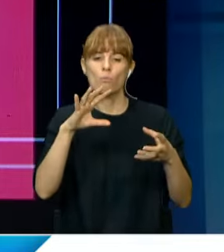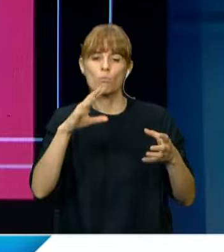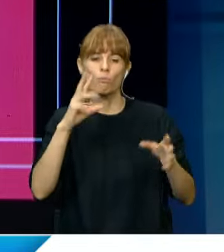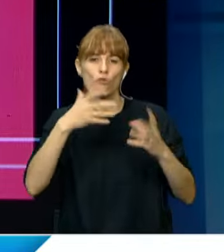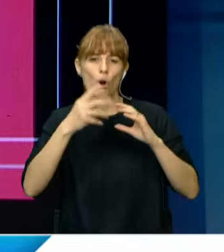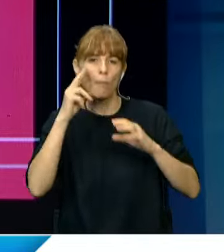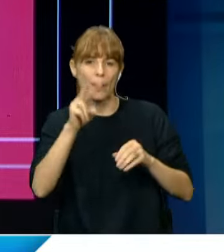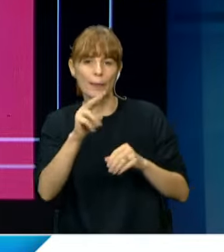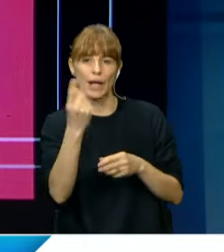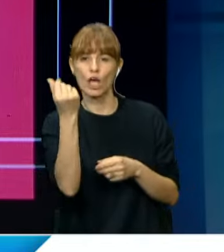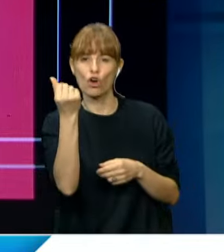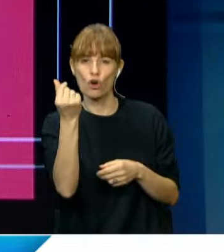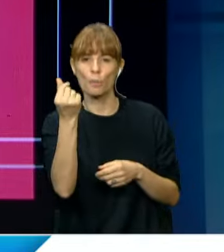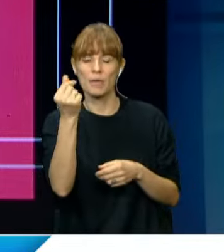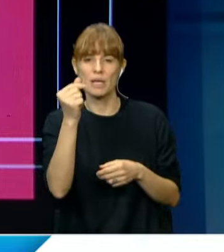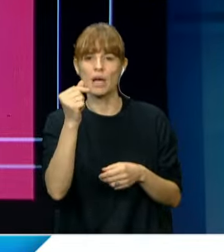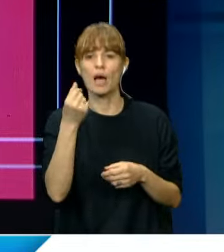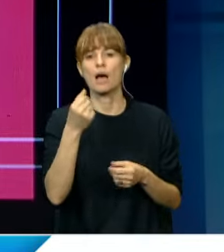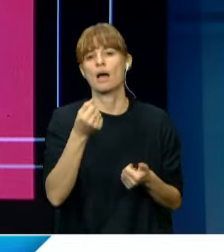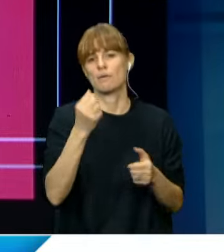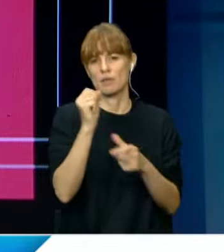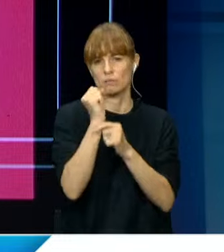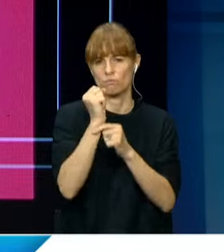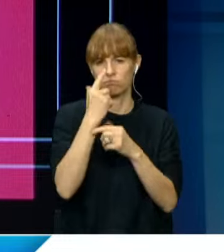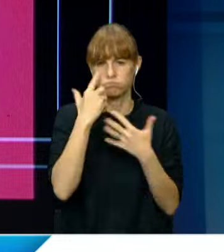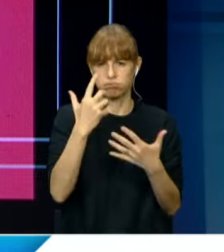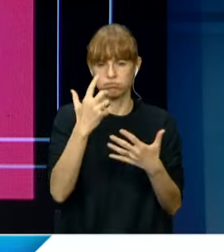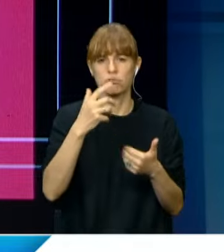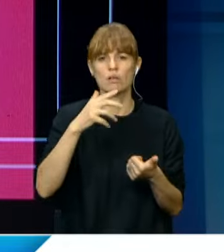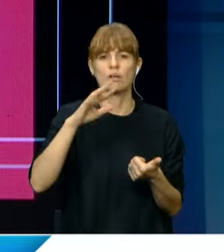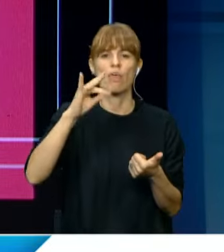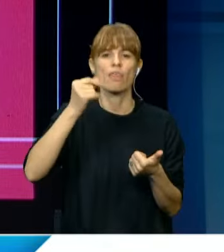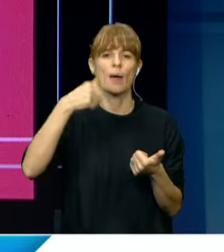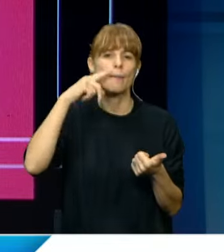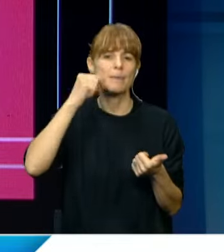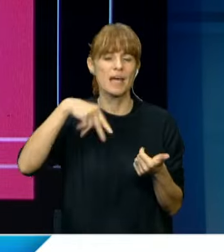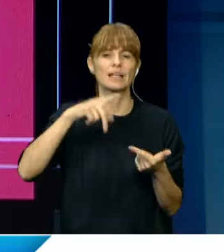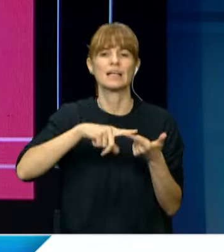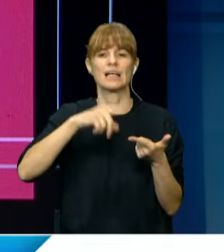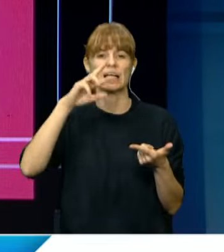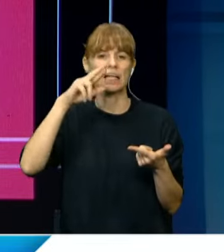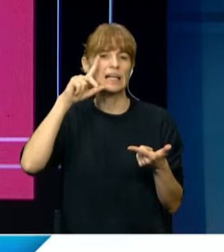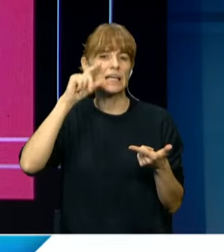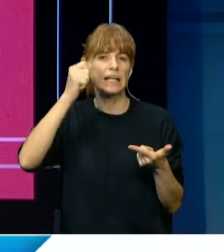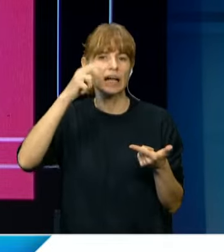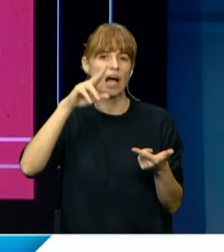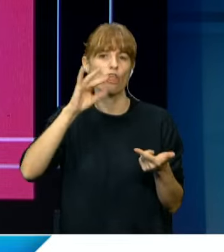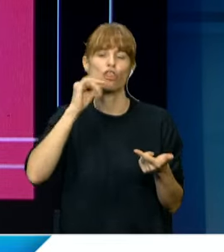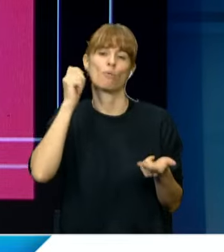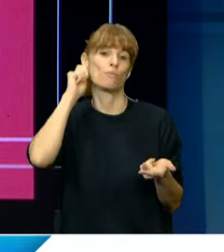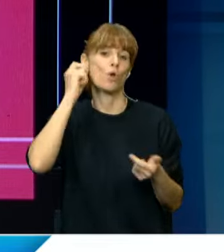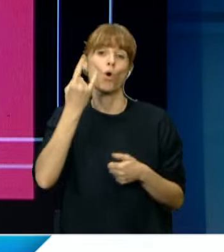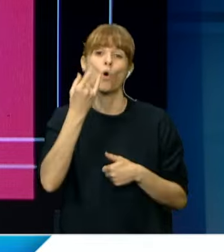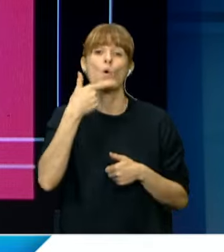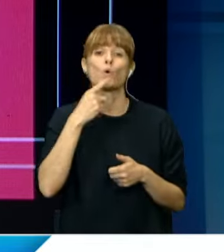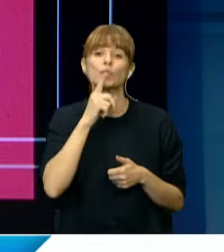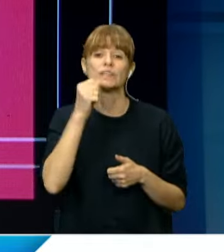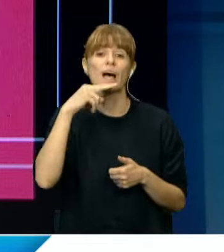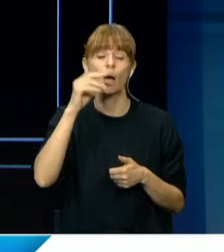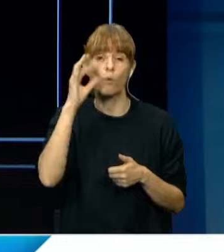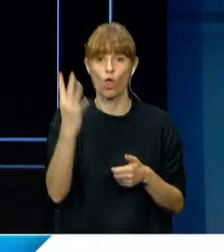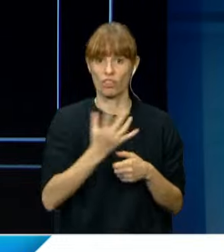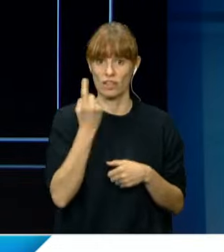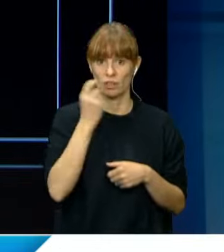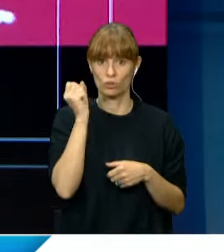parte de expertos como Damián Dipase y Ricardo Arriazú. Gustavo Nefa, director de Research